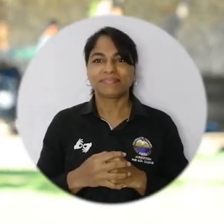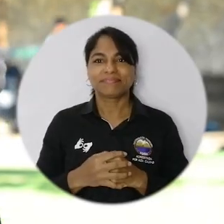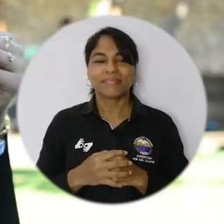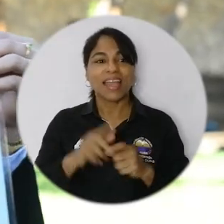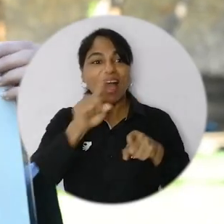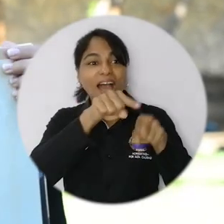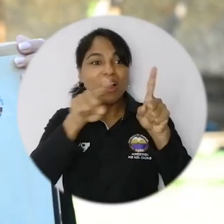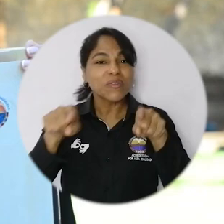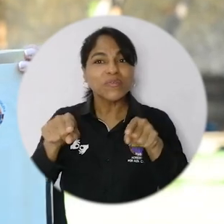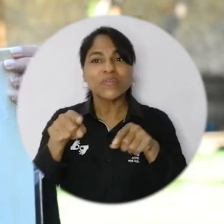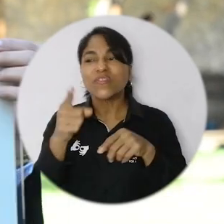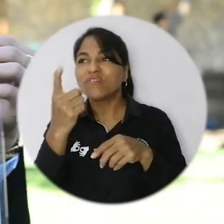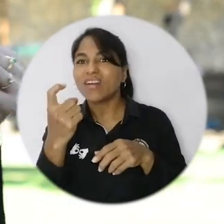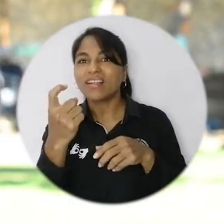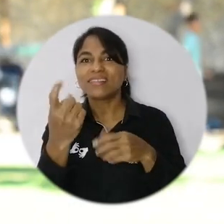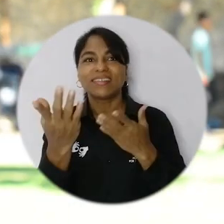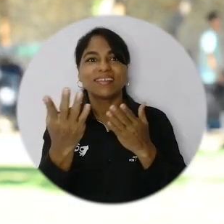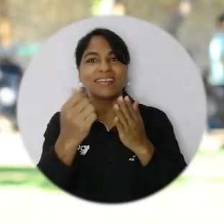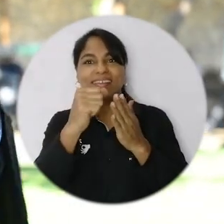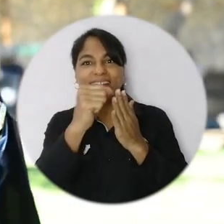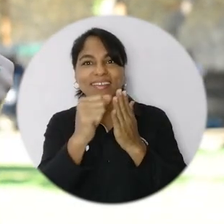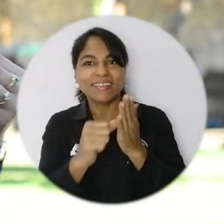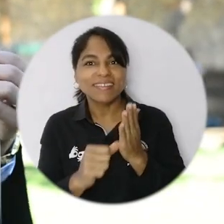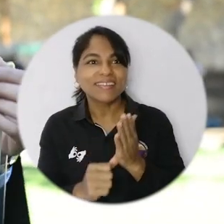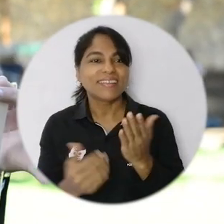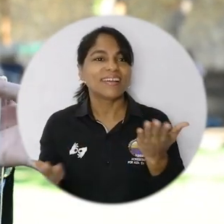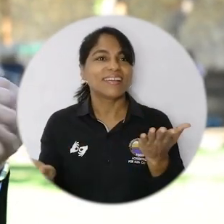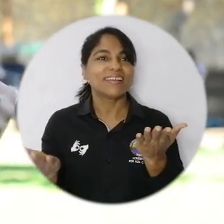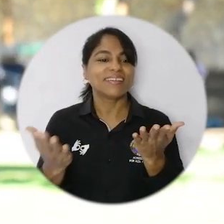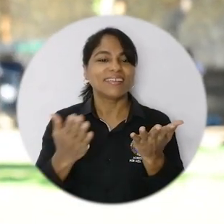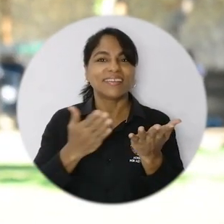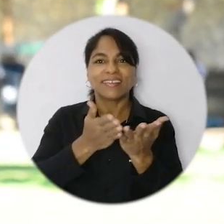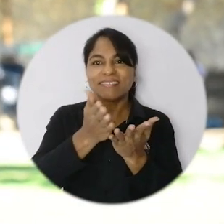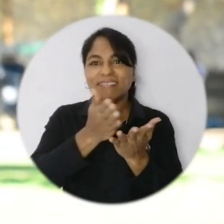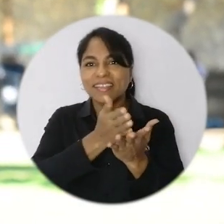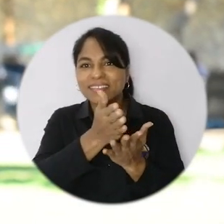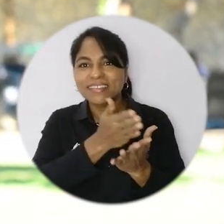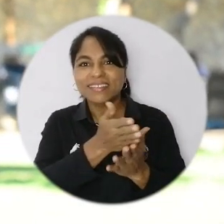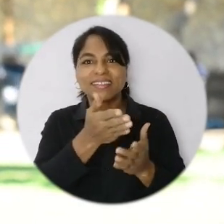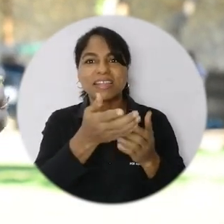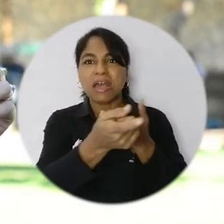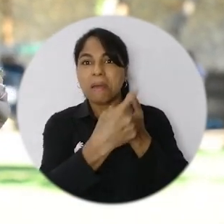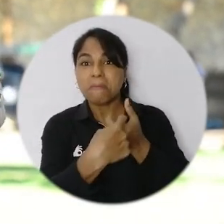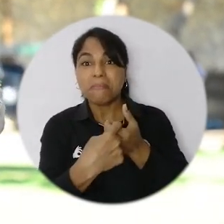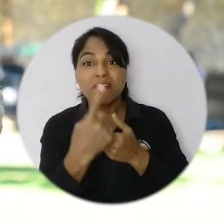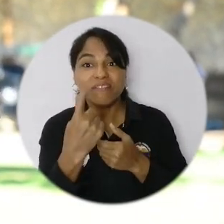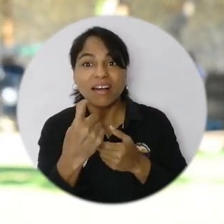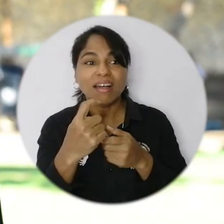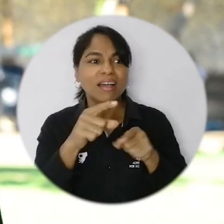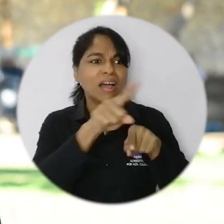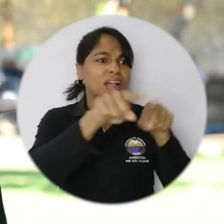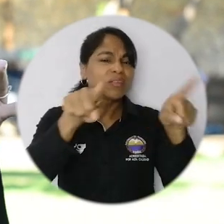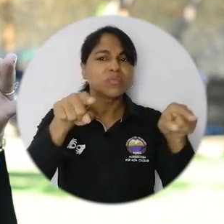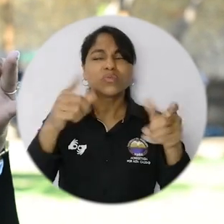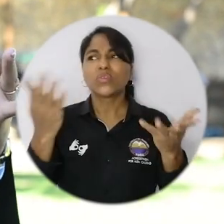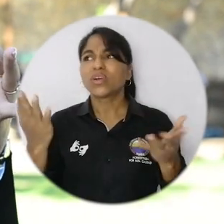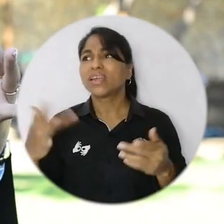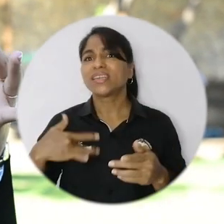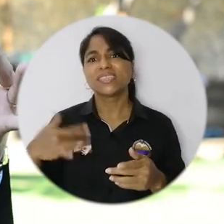a todos aquellos que todavía no han tenido la oportunidad de hacer un programa, una carrera, a los que están como que